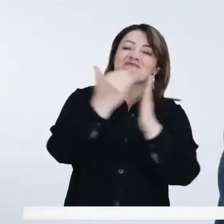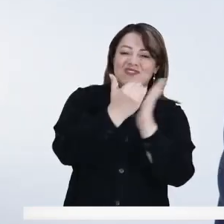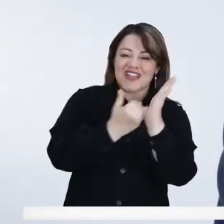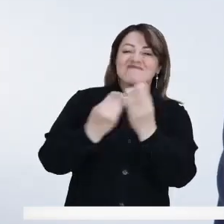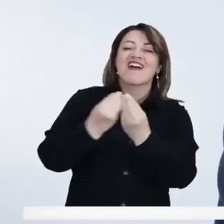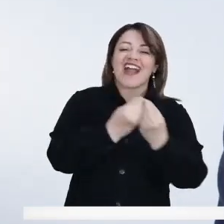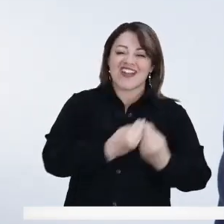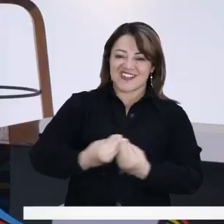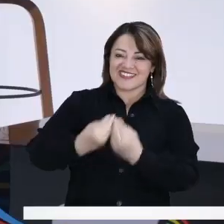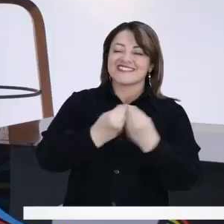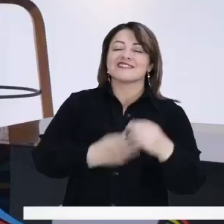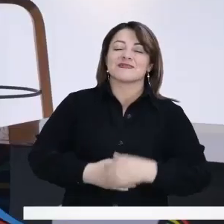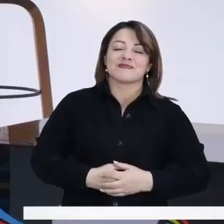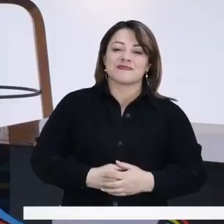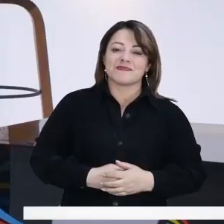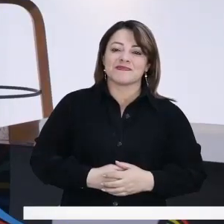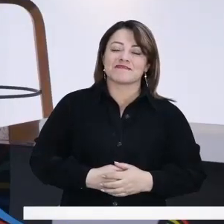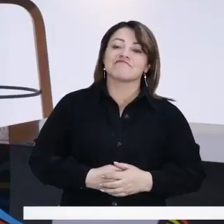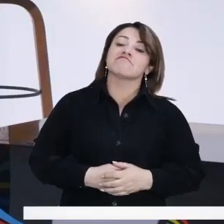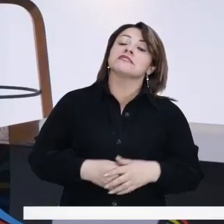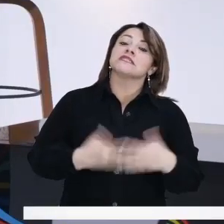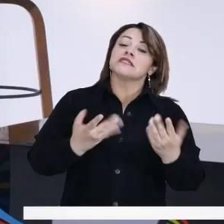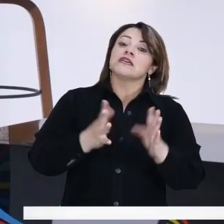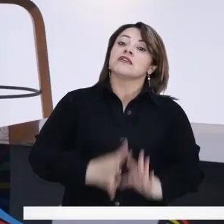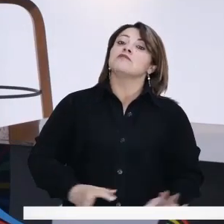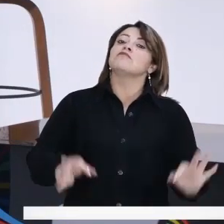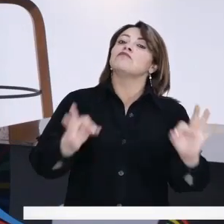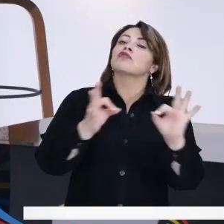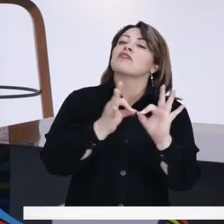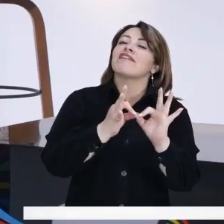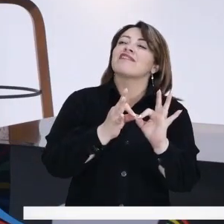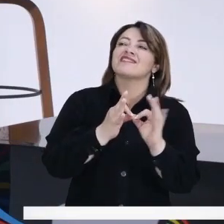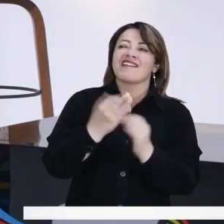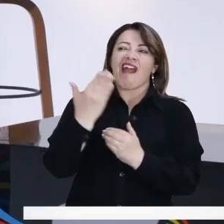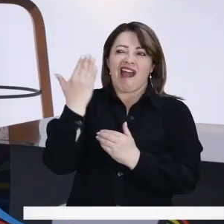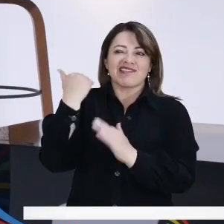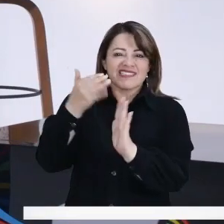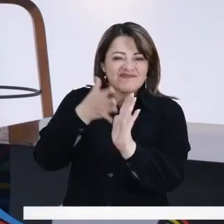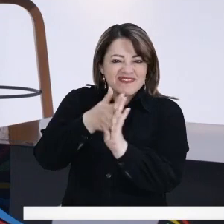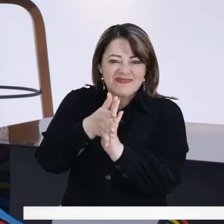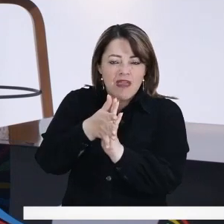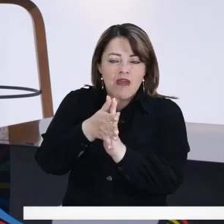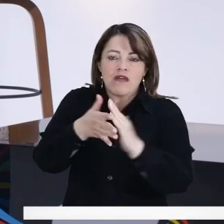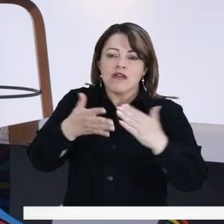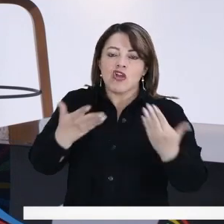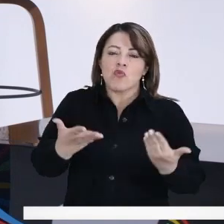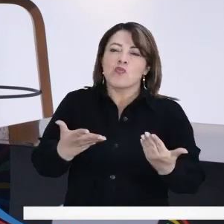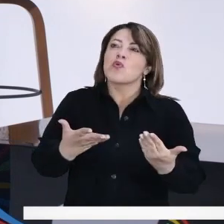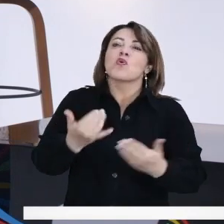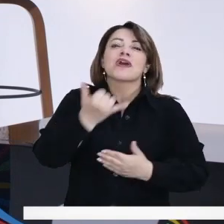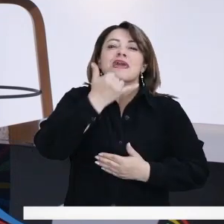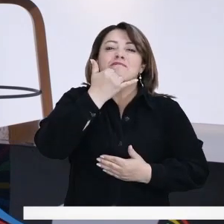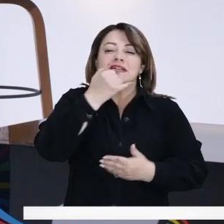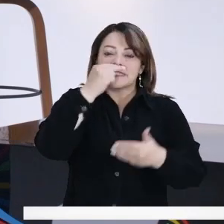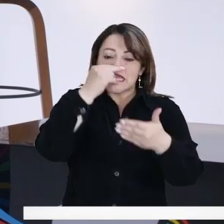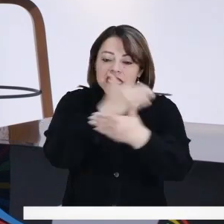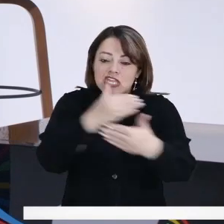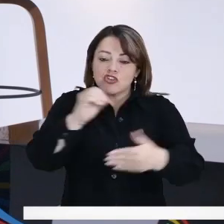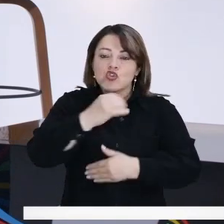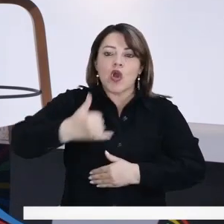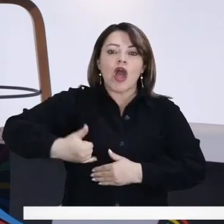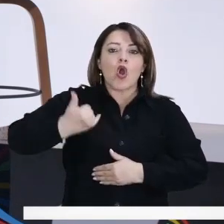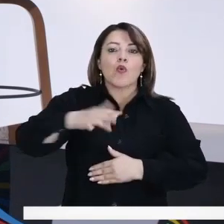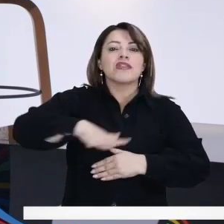en el programa del Consejo. Y algo clave e importante después de haber visto esta nota es cómo están los